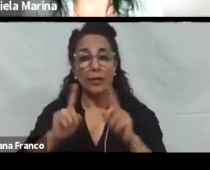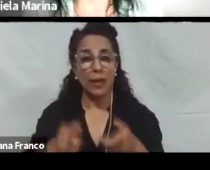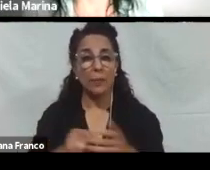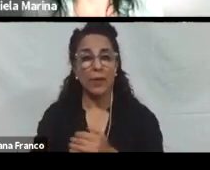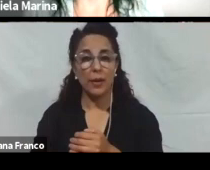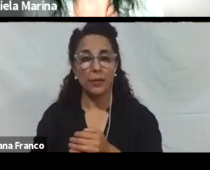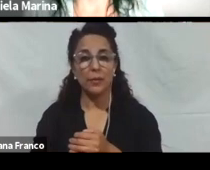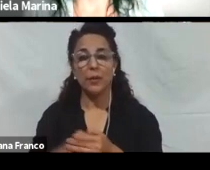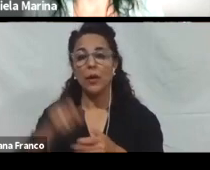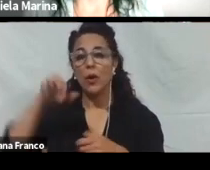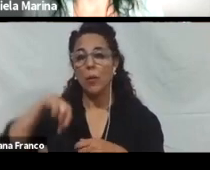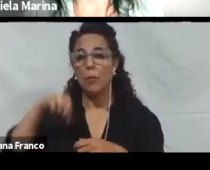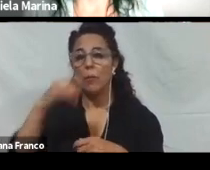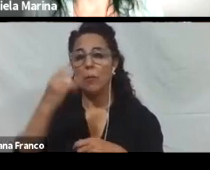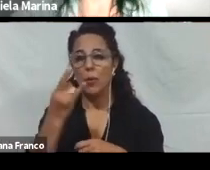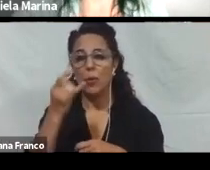audio.